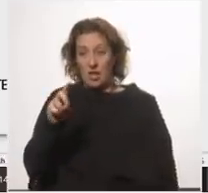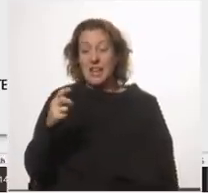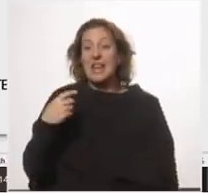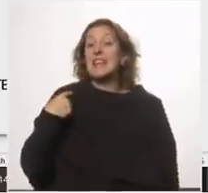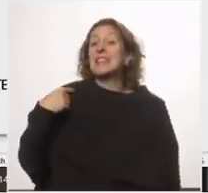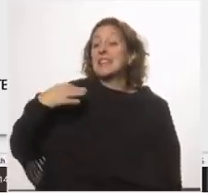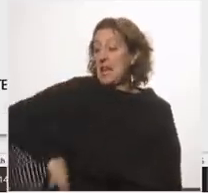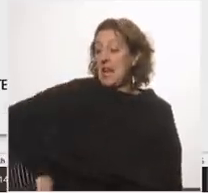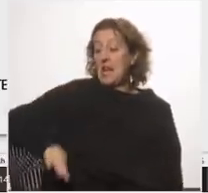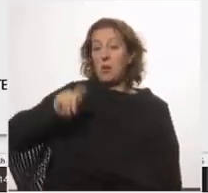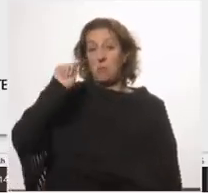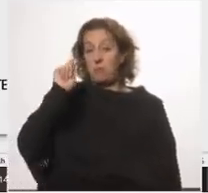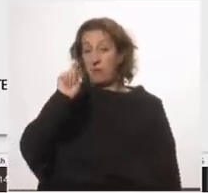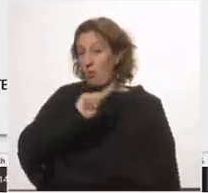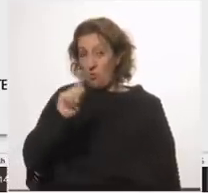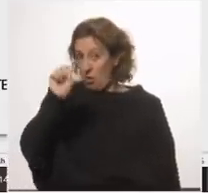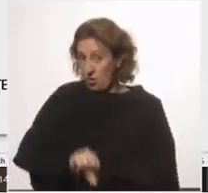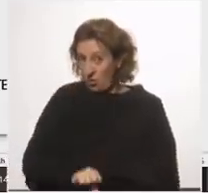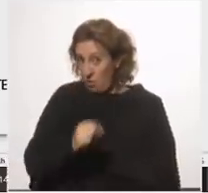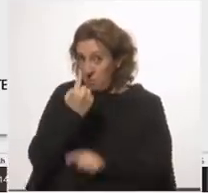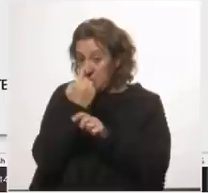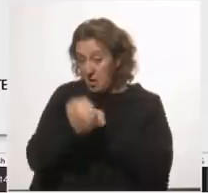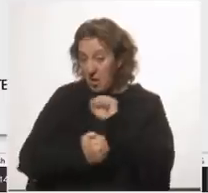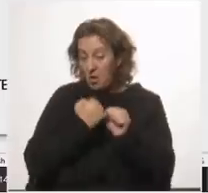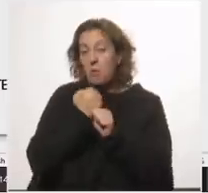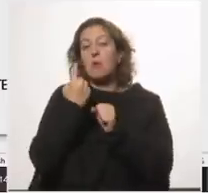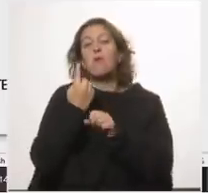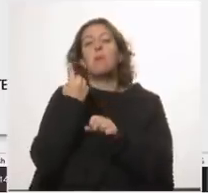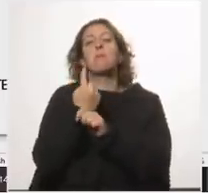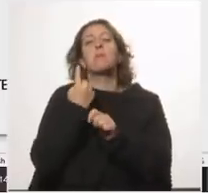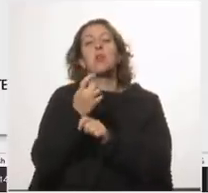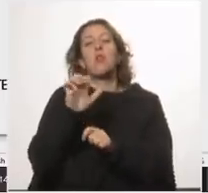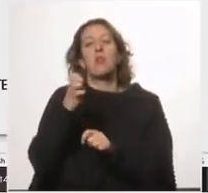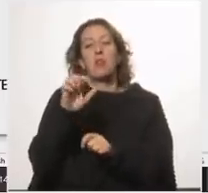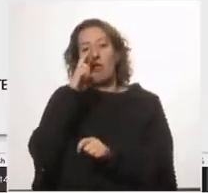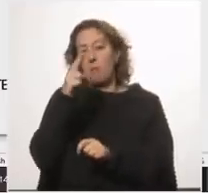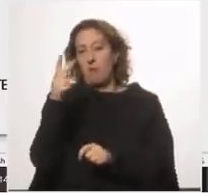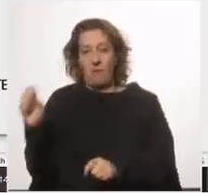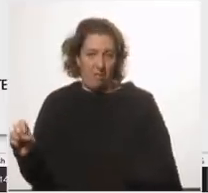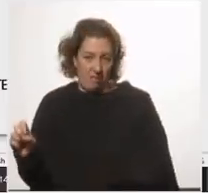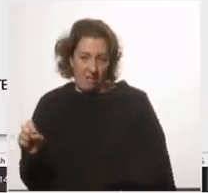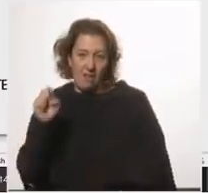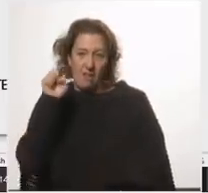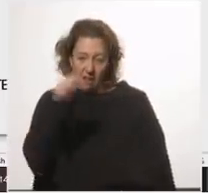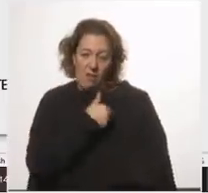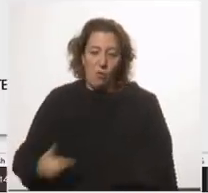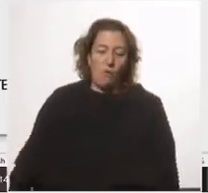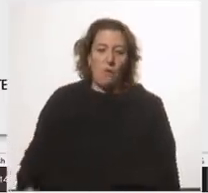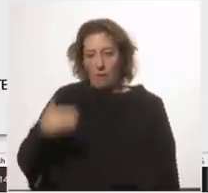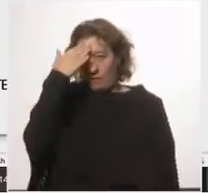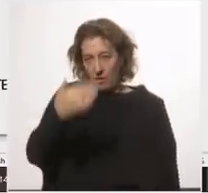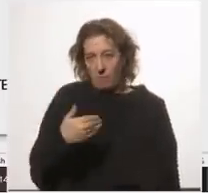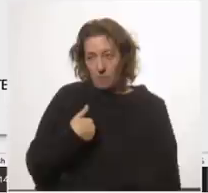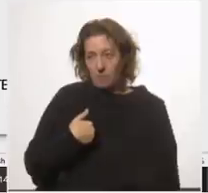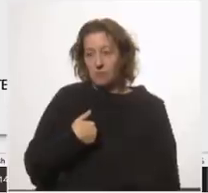año? Porque el ajuste fue derivado del, fue el primero de enero del 2020 cuando todavía gobernaba el Frente Amplio y entonces tuvo un ajuste